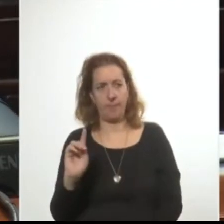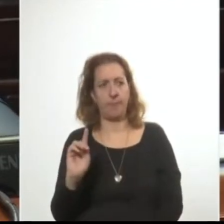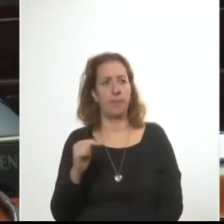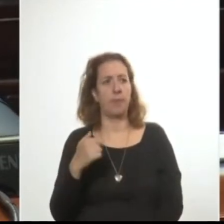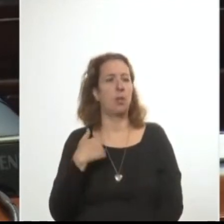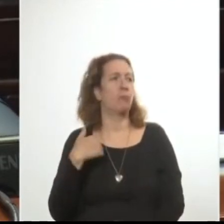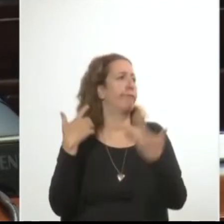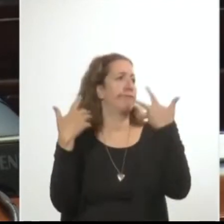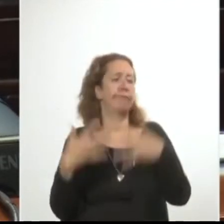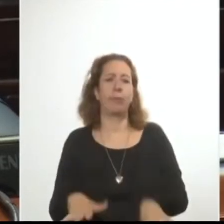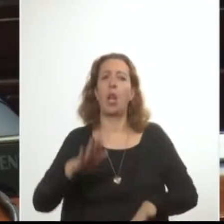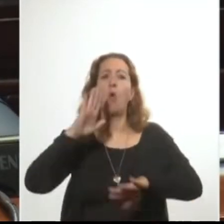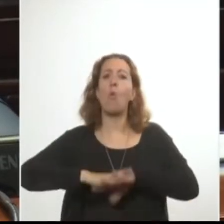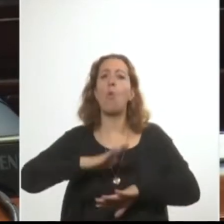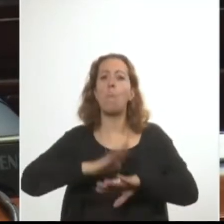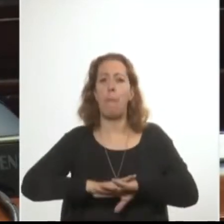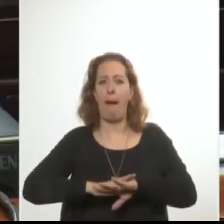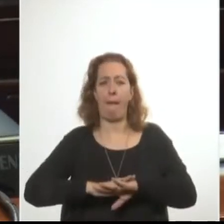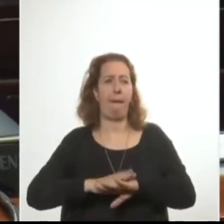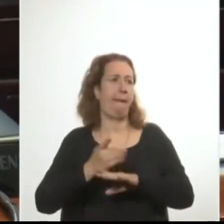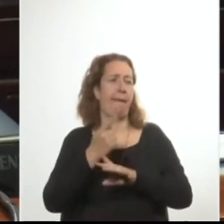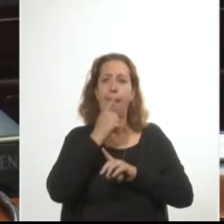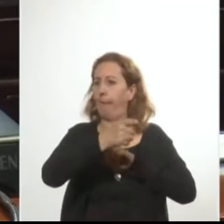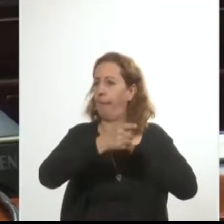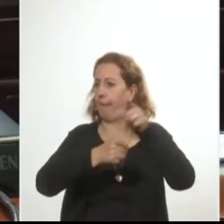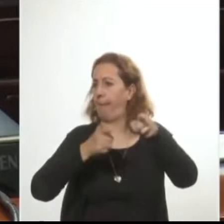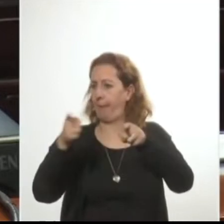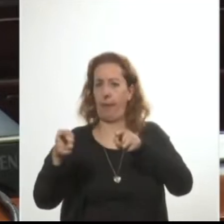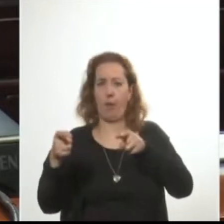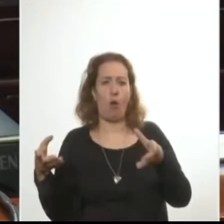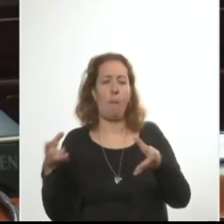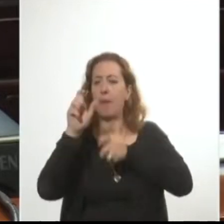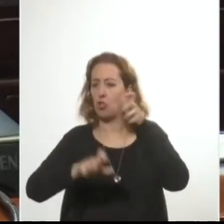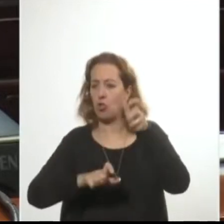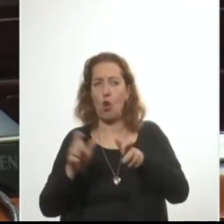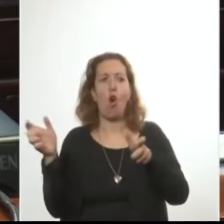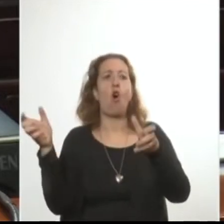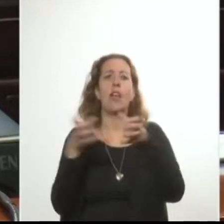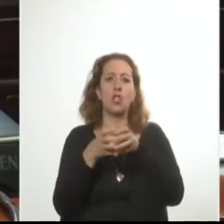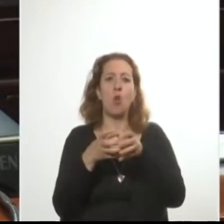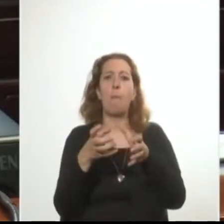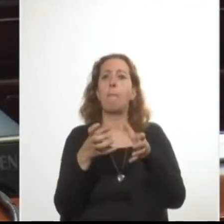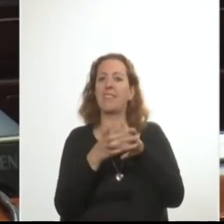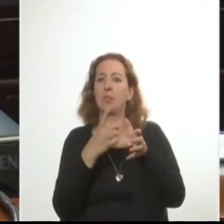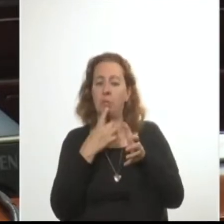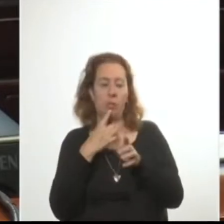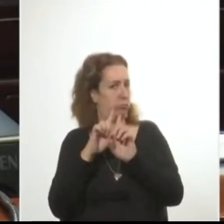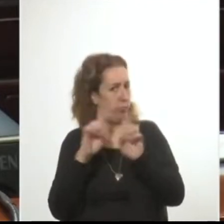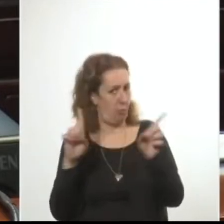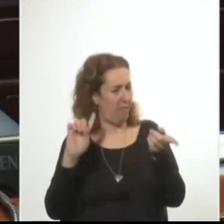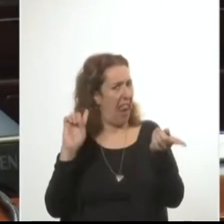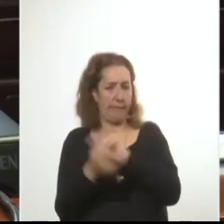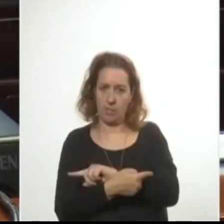culpar ni absolver a ninguna persona, organización o partido. Por el contrario,